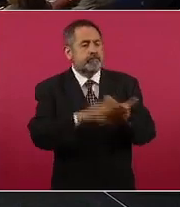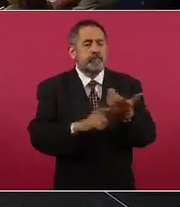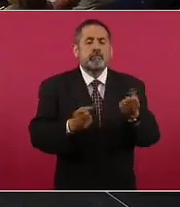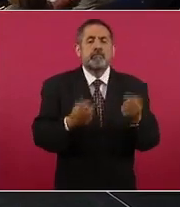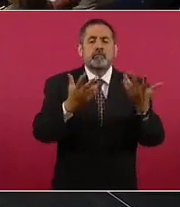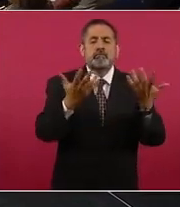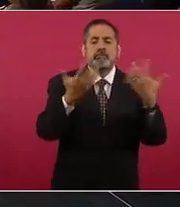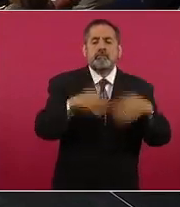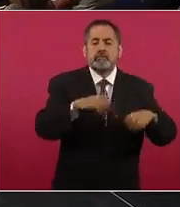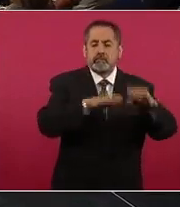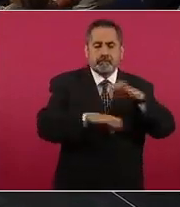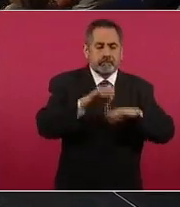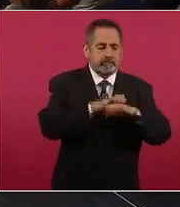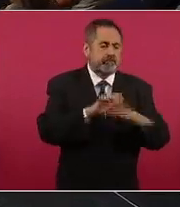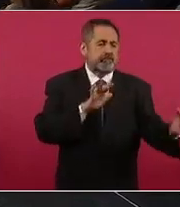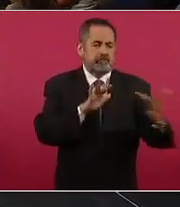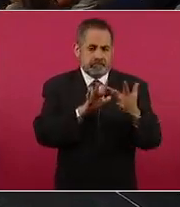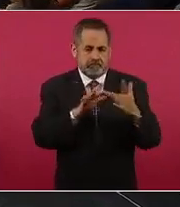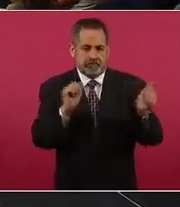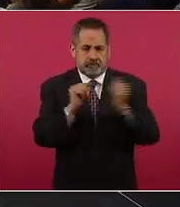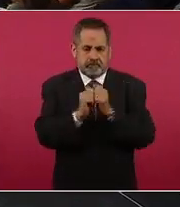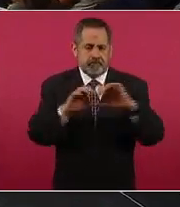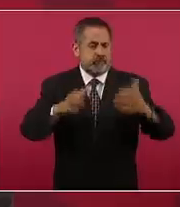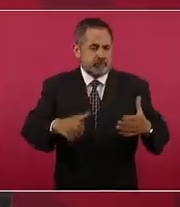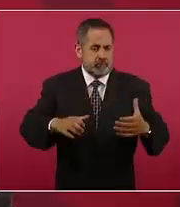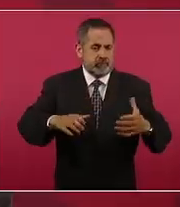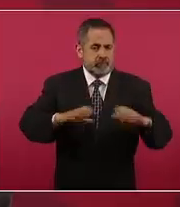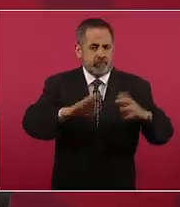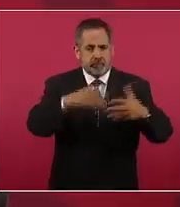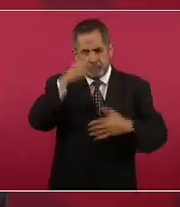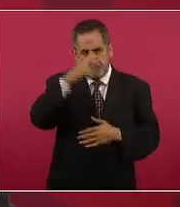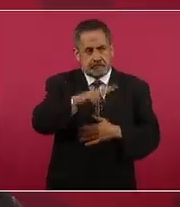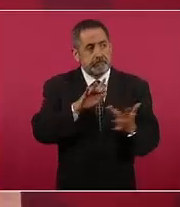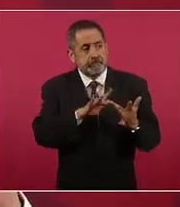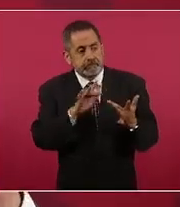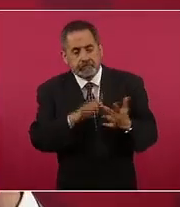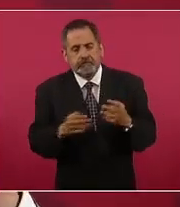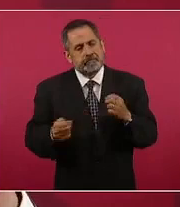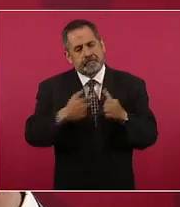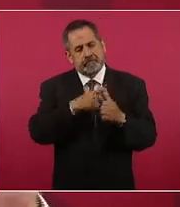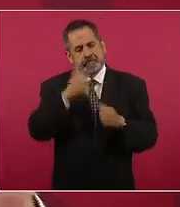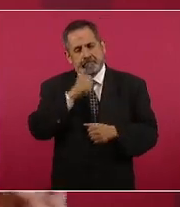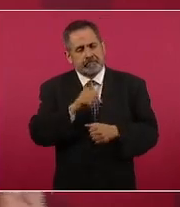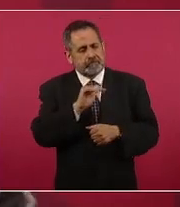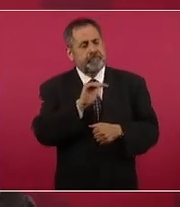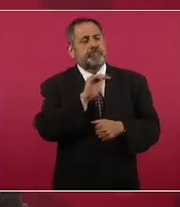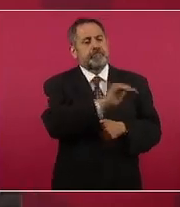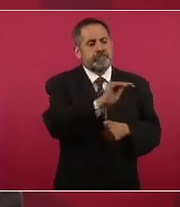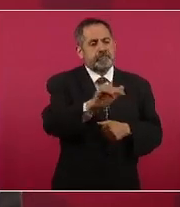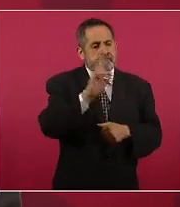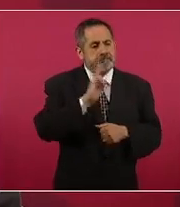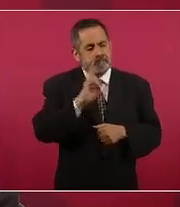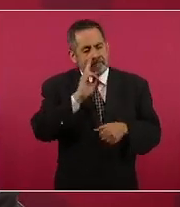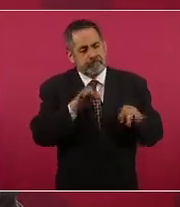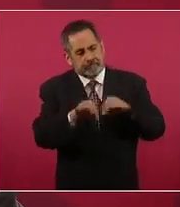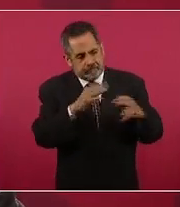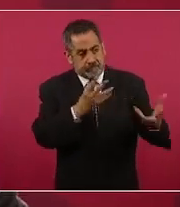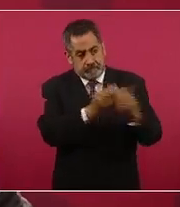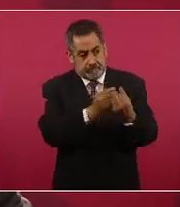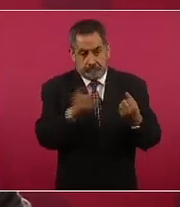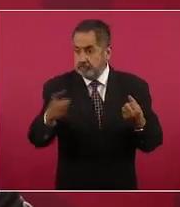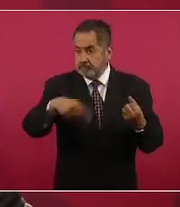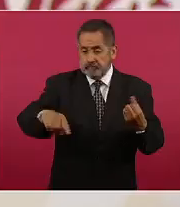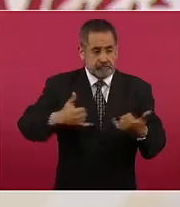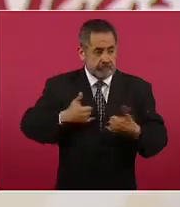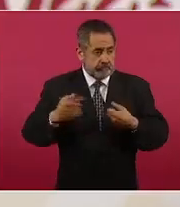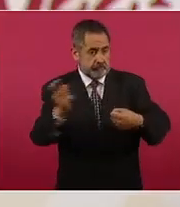o son aliadas de la comunidad mexicana, por razones obvias. Es el primer sector con el que vamos a trabajar allá en los